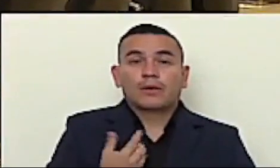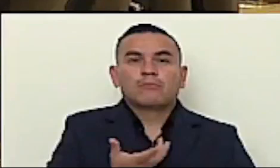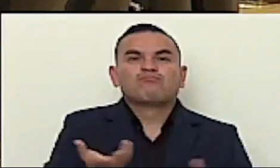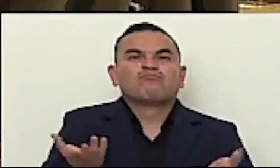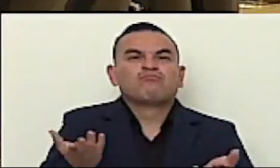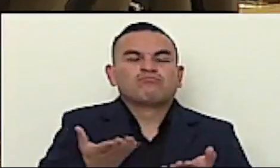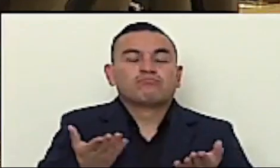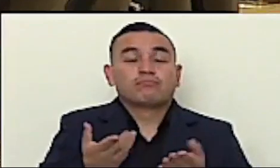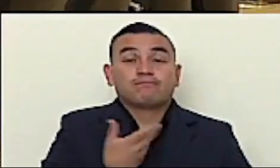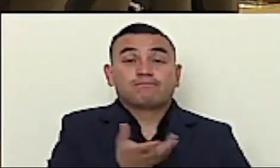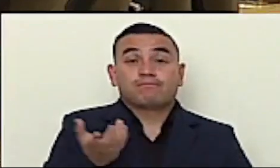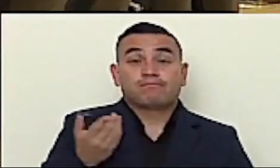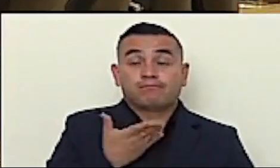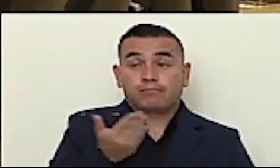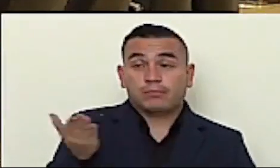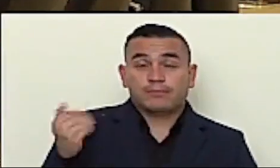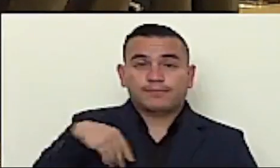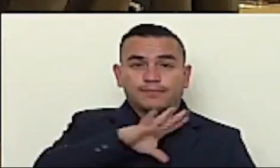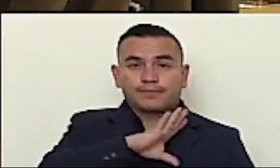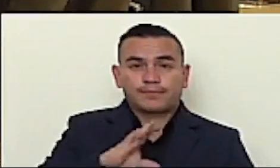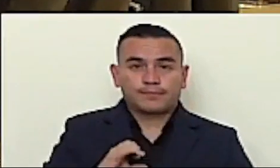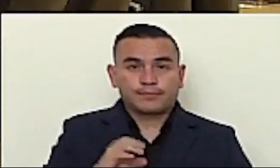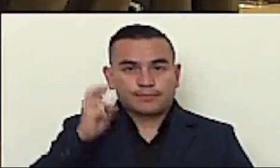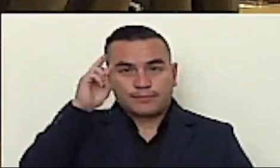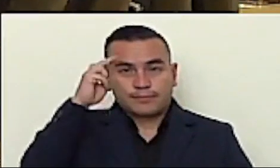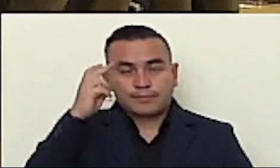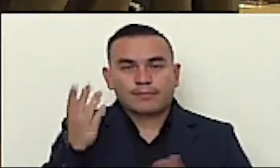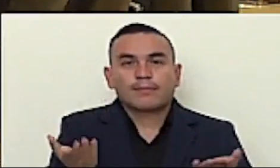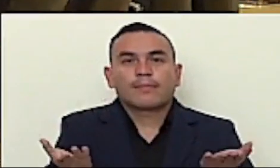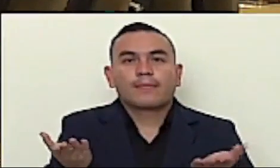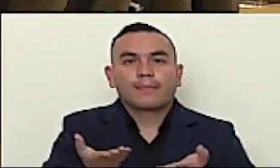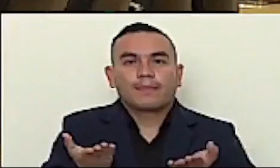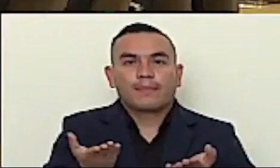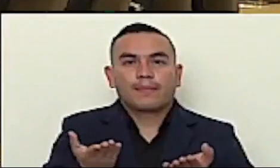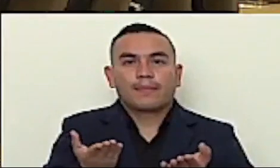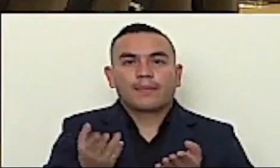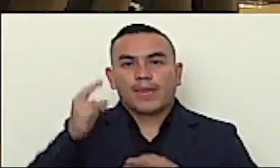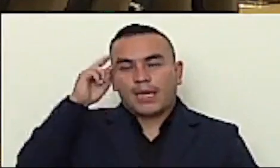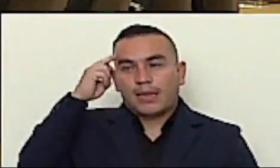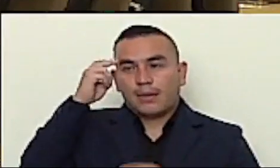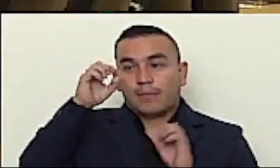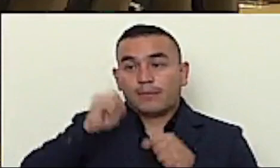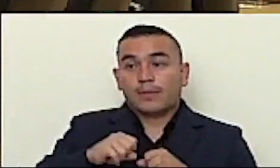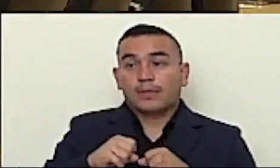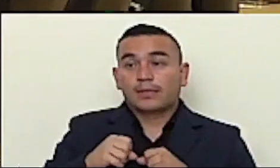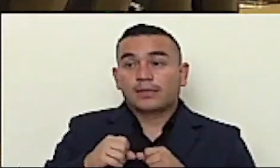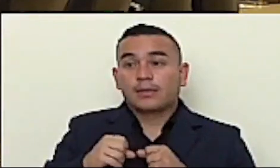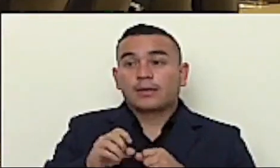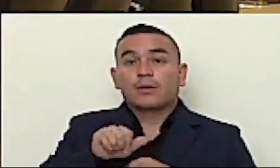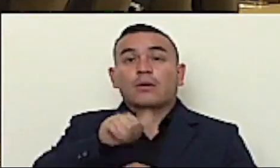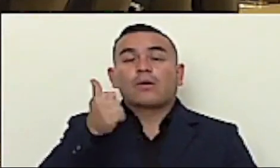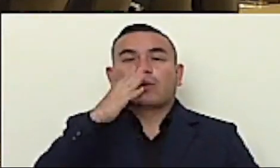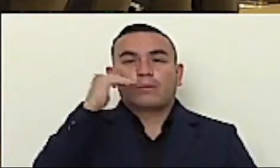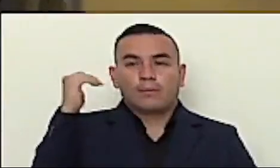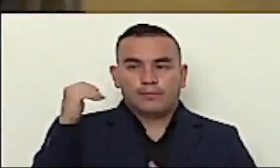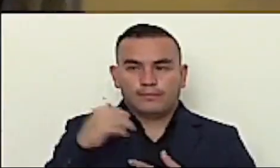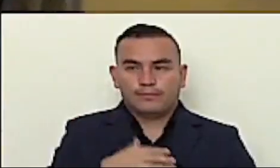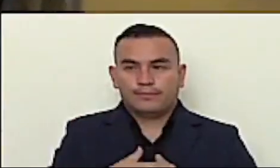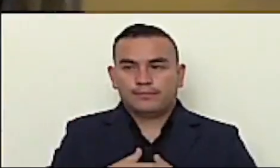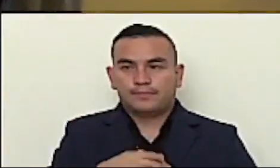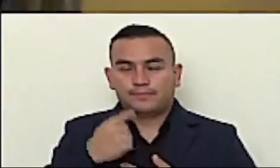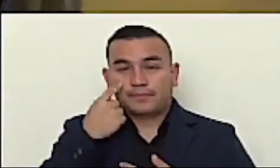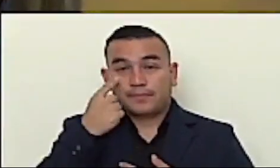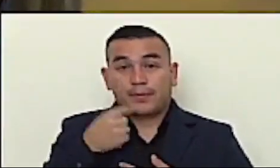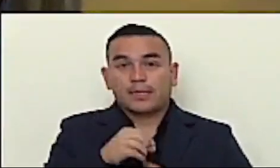el arancel al producto, no al país, de donde viene, eso va a servir para que la gente pueda traer de otros países. Y